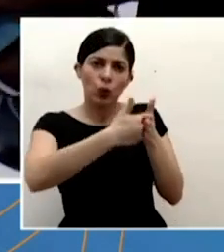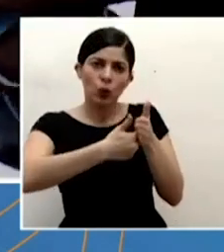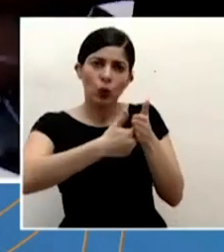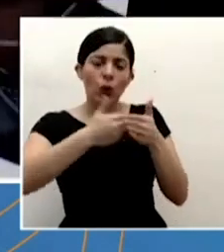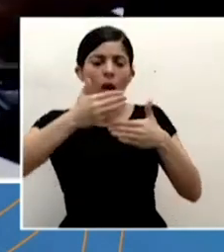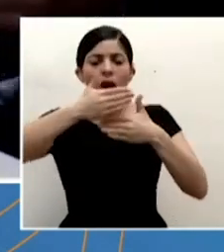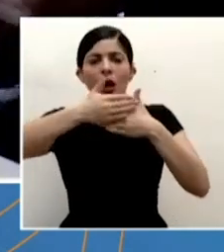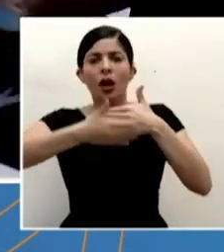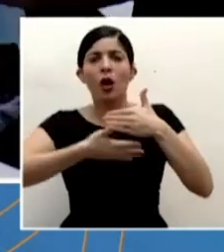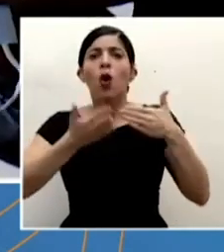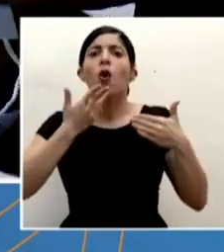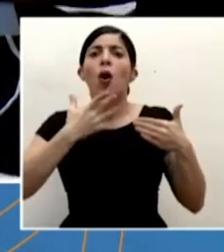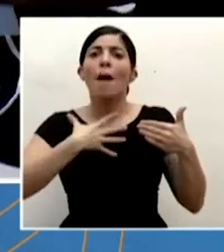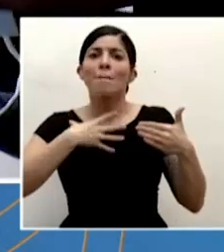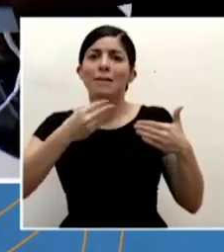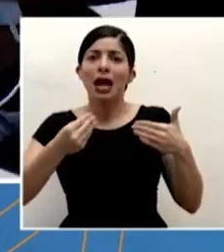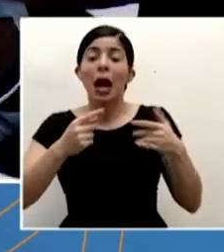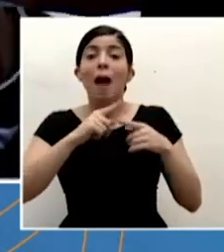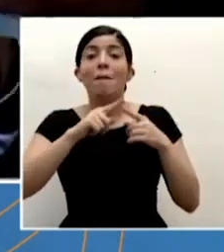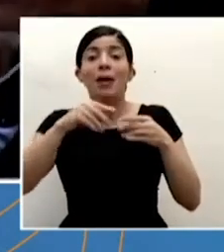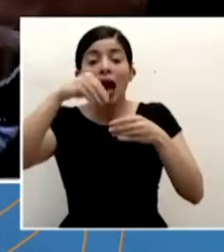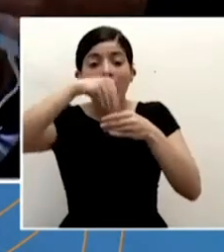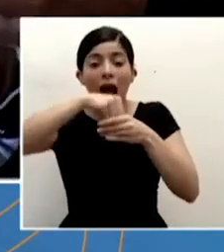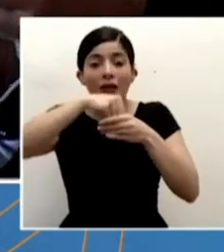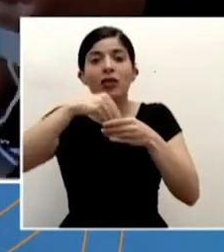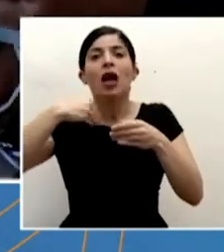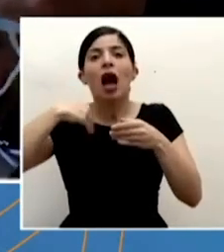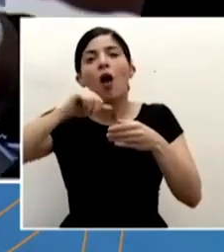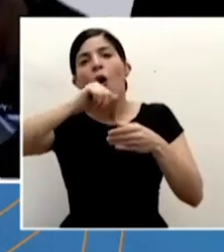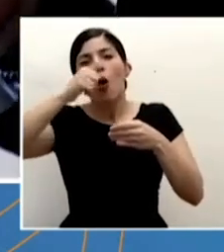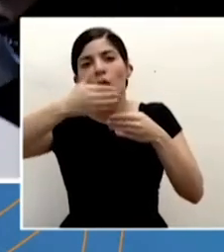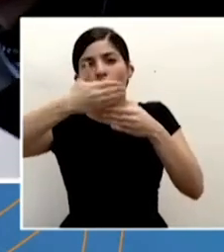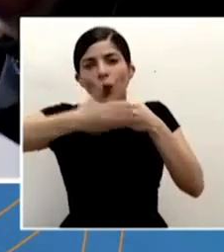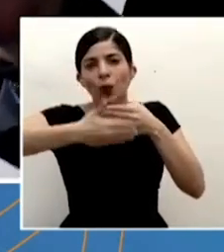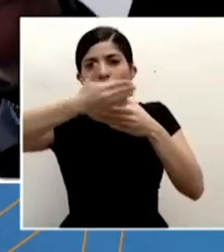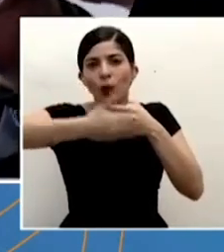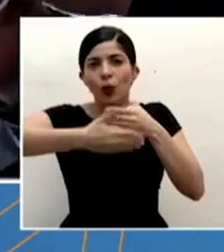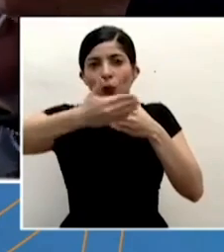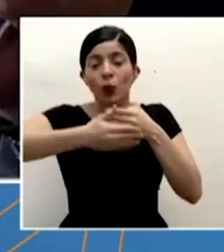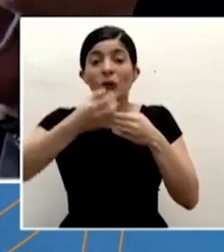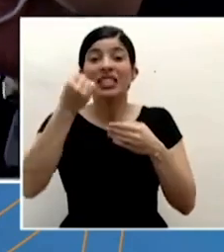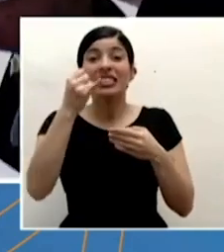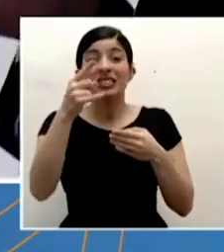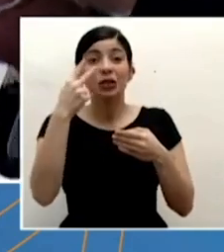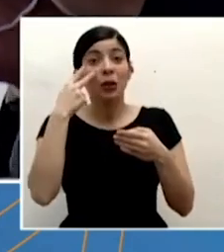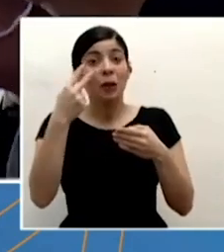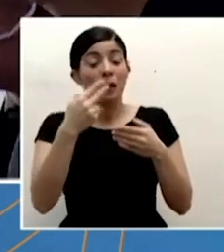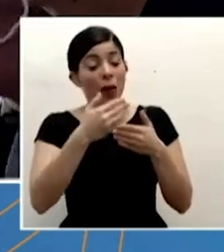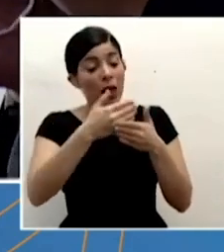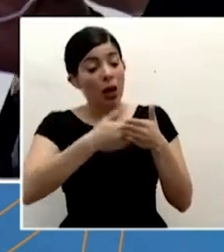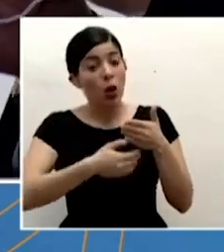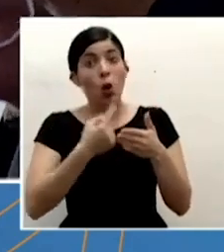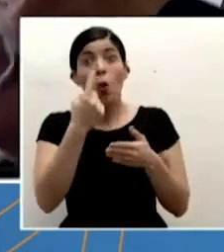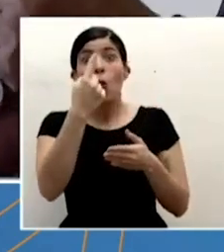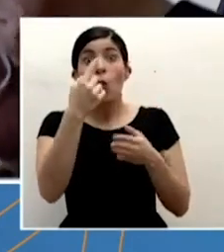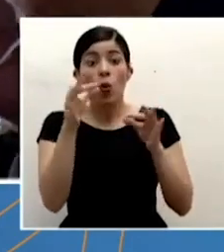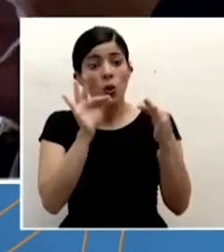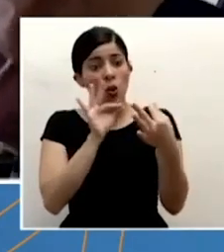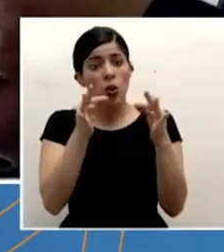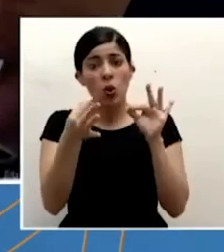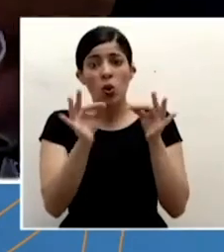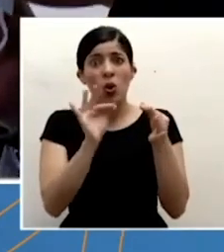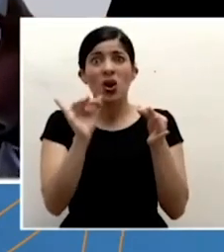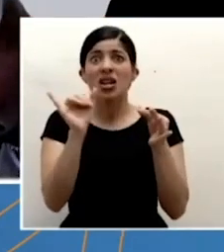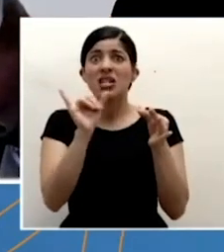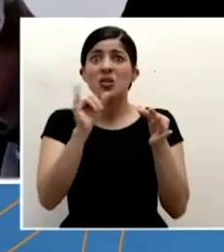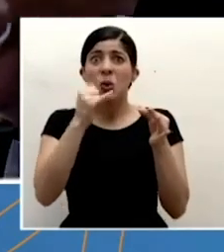pero sin embargo muchas de esas tienen todavía una capa en medio de si se nota fácilmente que lo que tiene es una única capa el nivel de protección